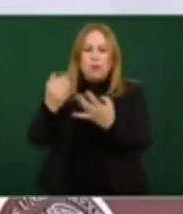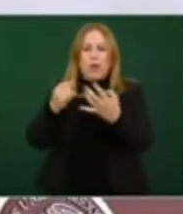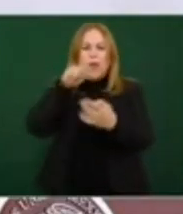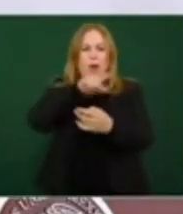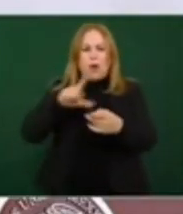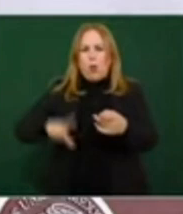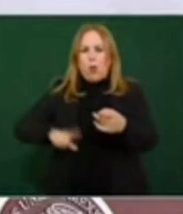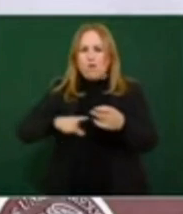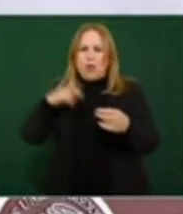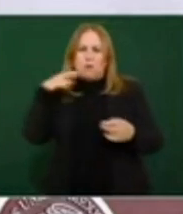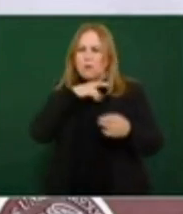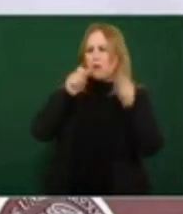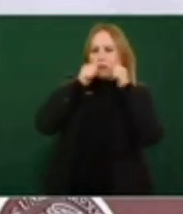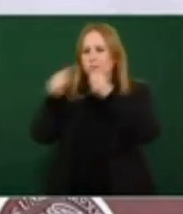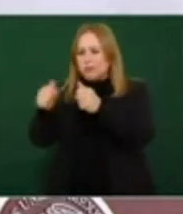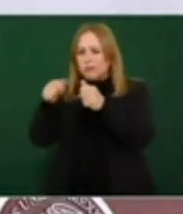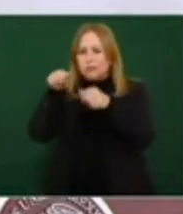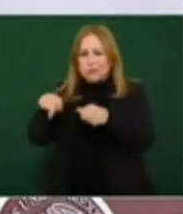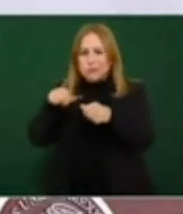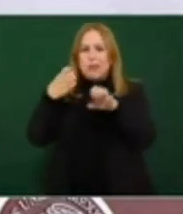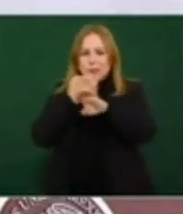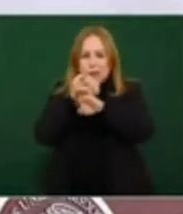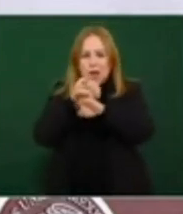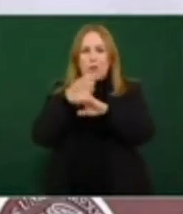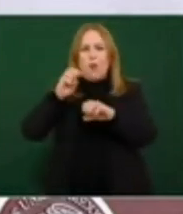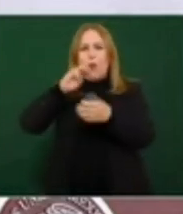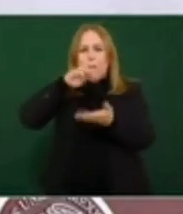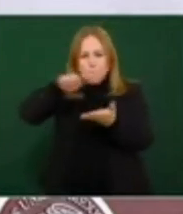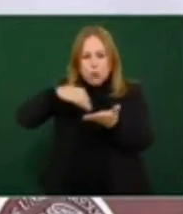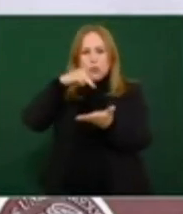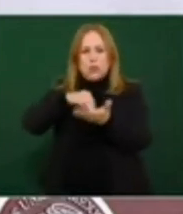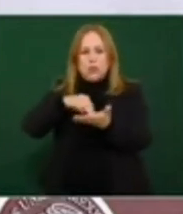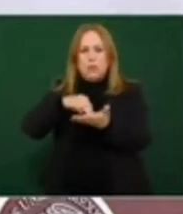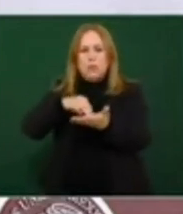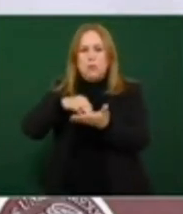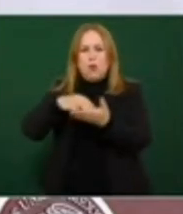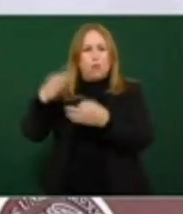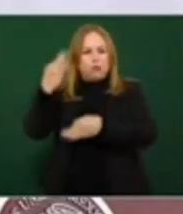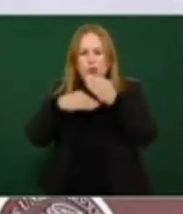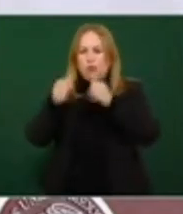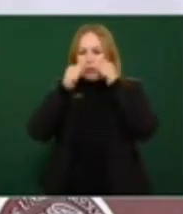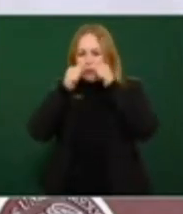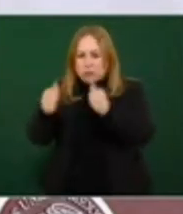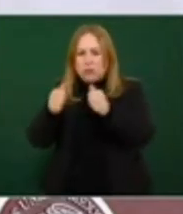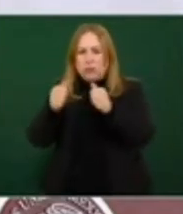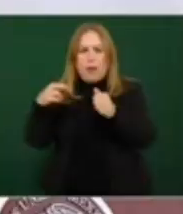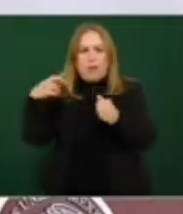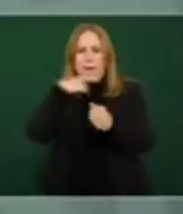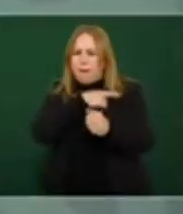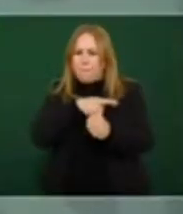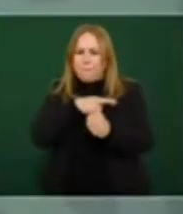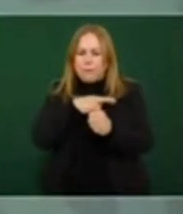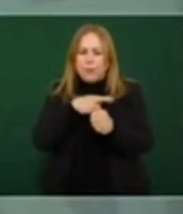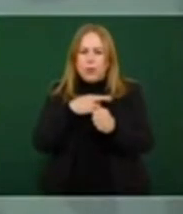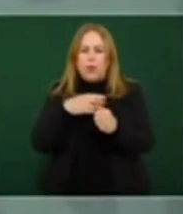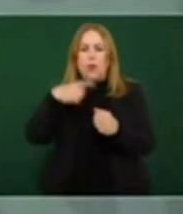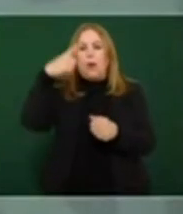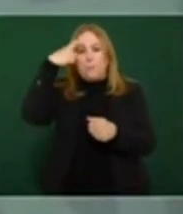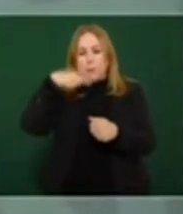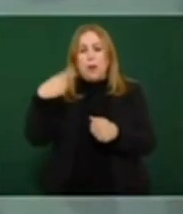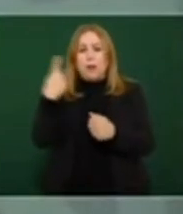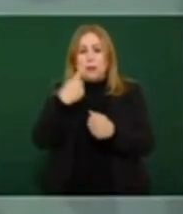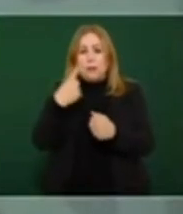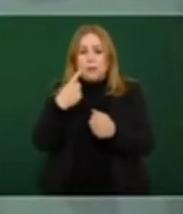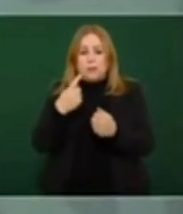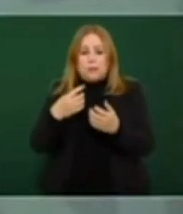el gobierno del estado y el gobierno municipal de manera contundente con una acción